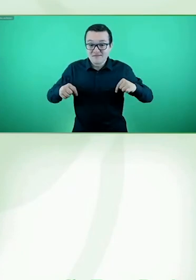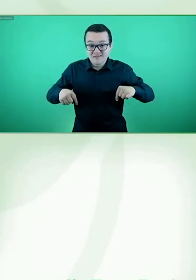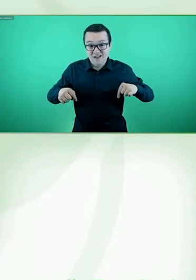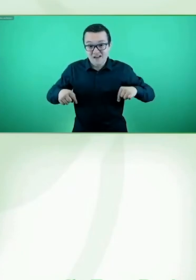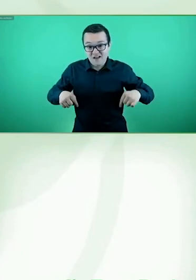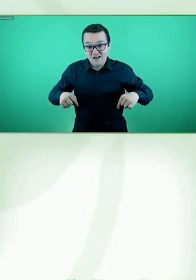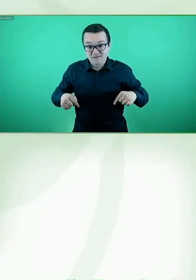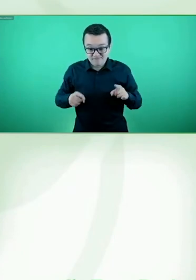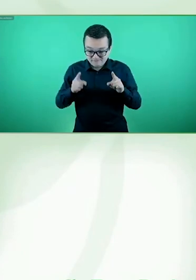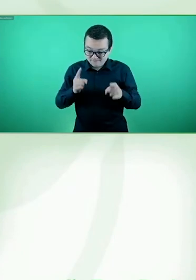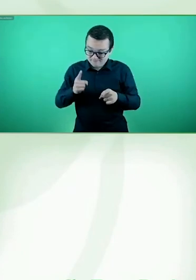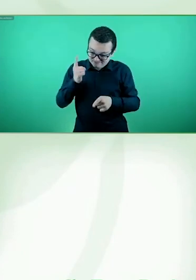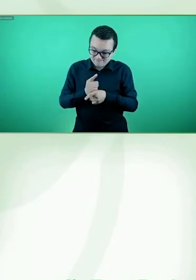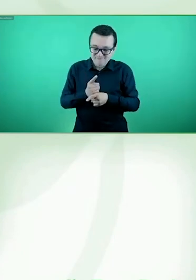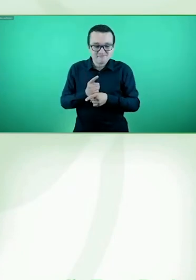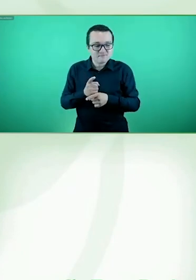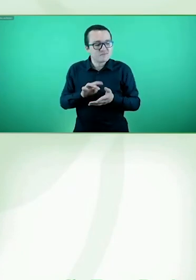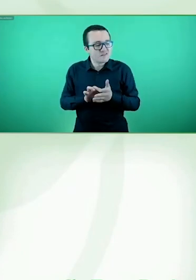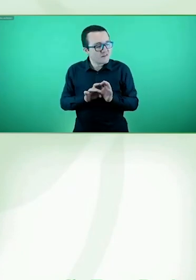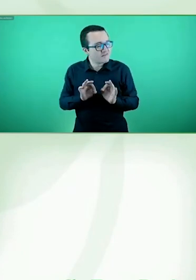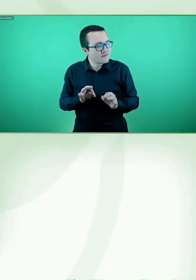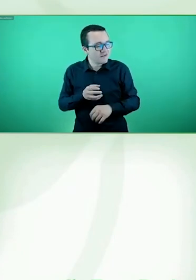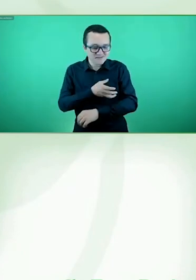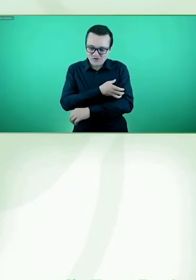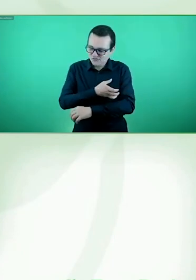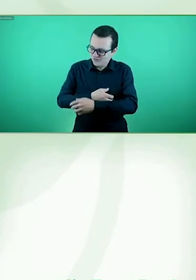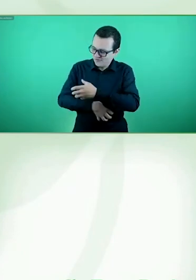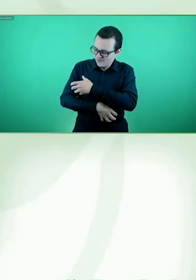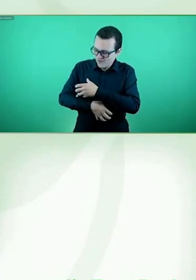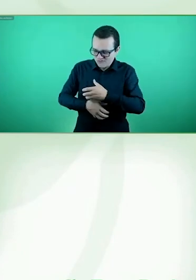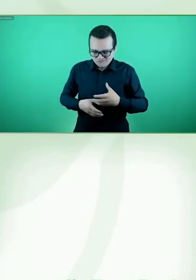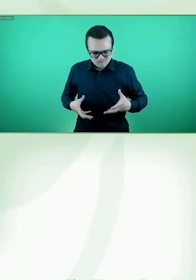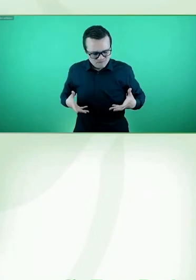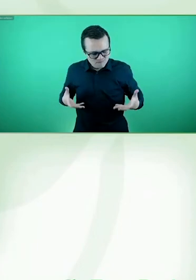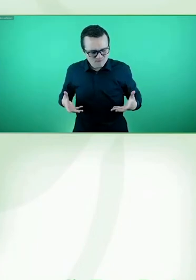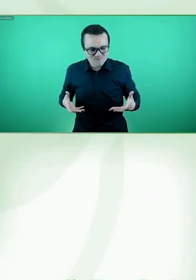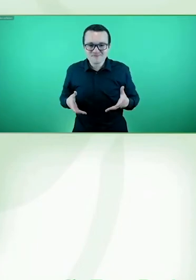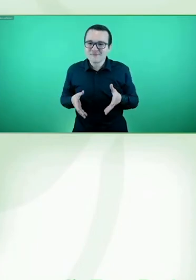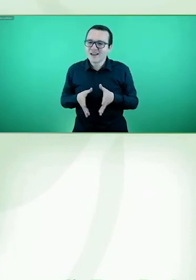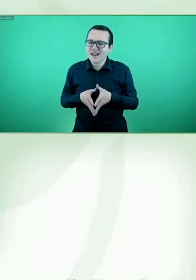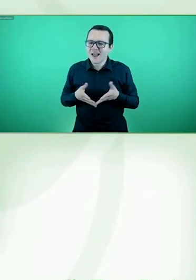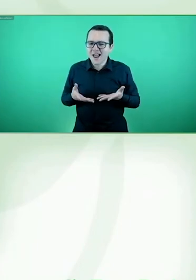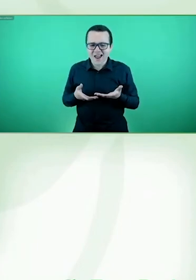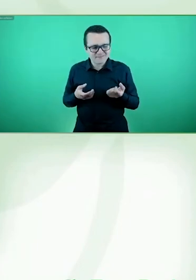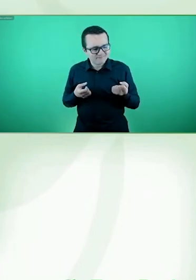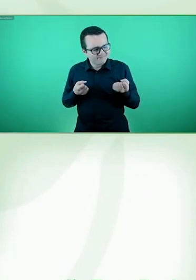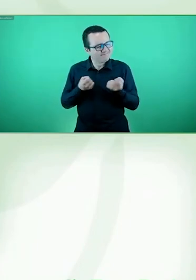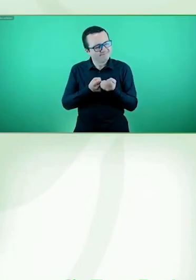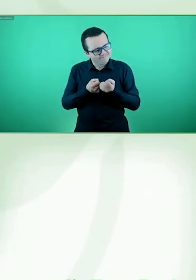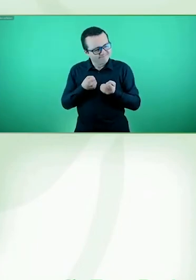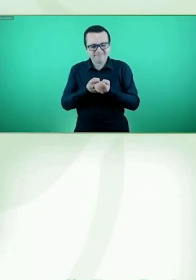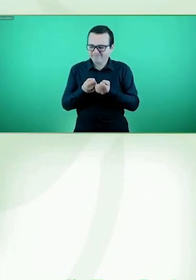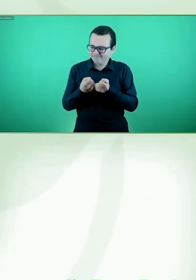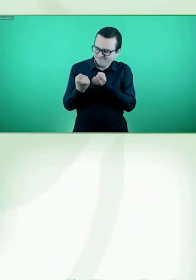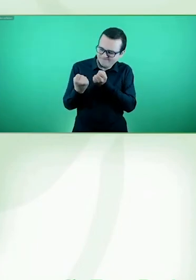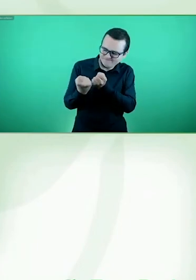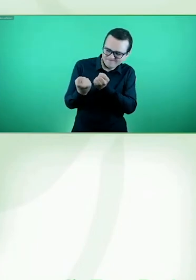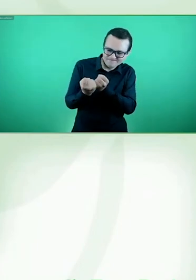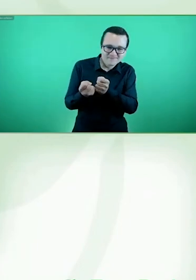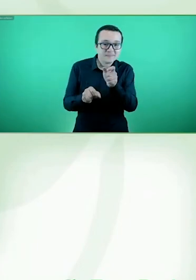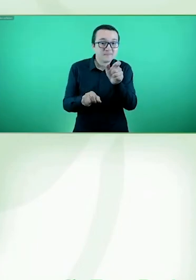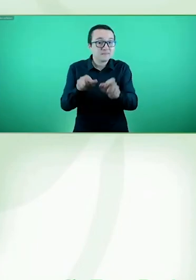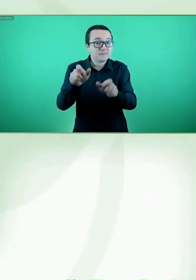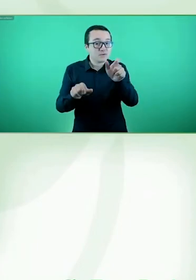strengths, how to support persons with disability, and it is also